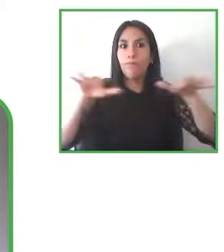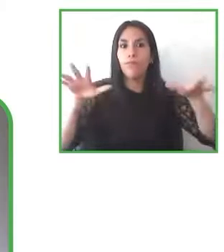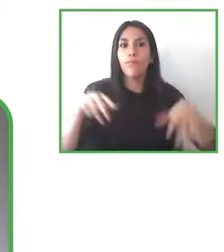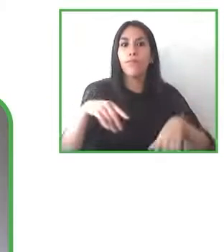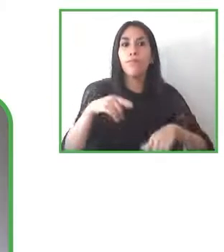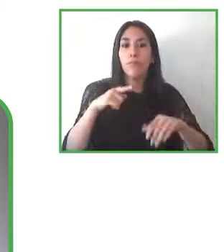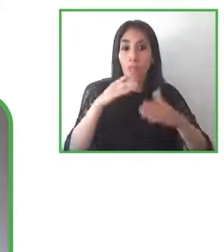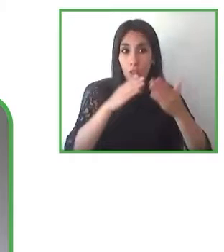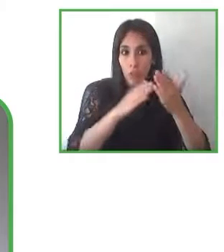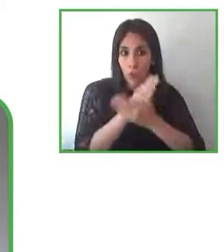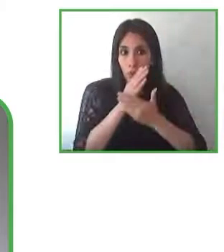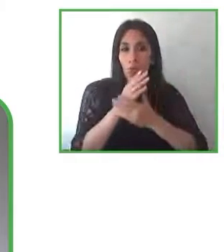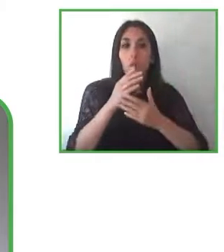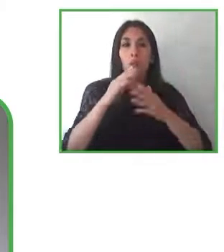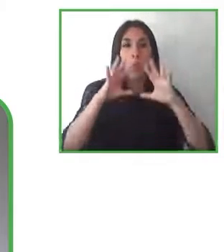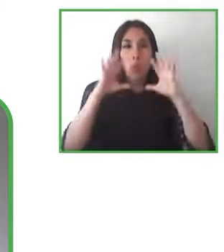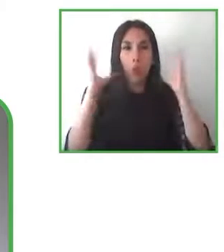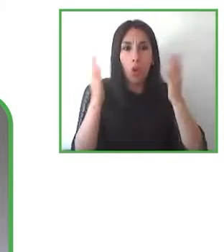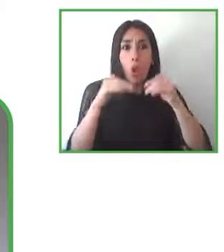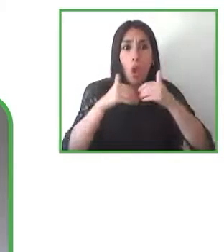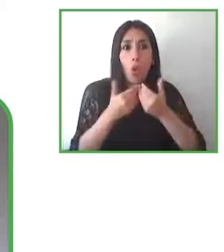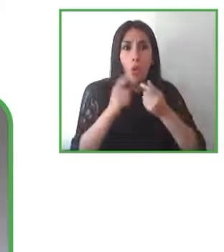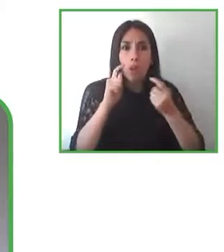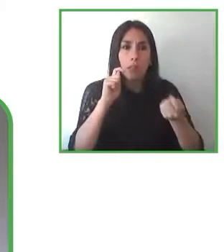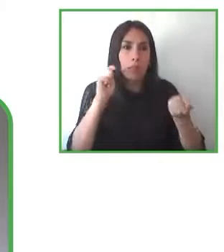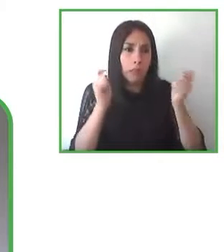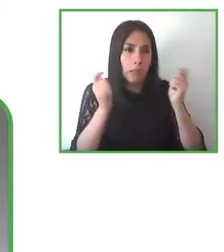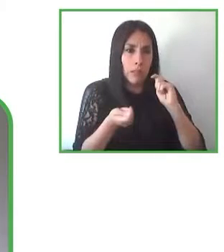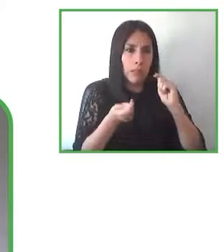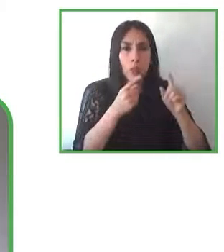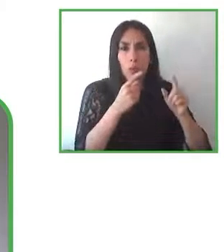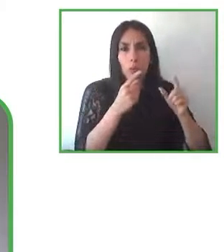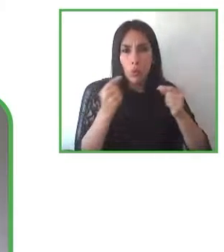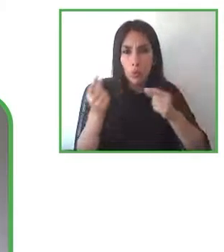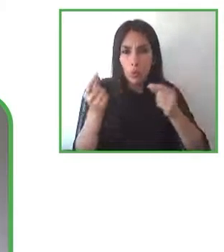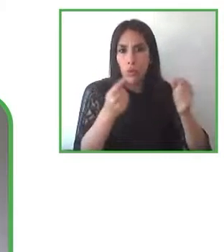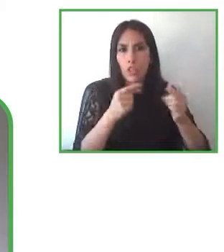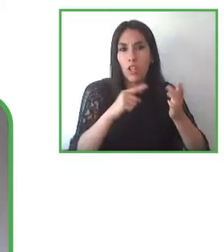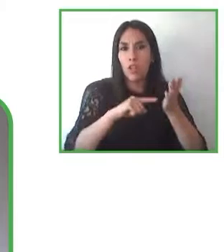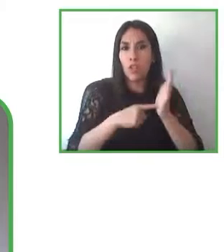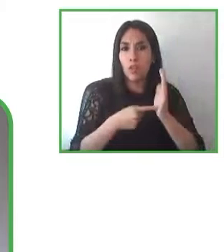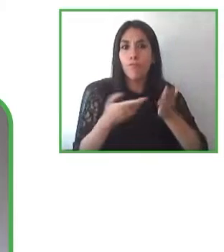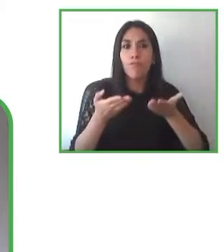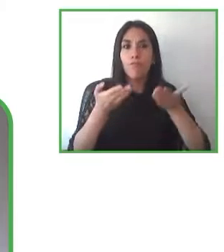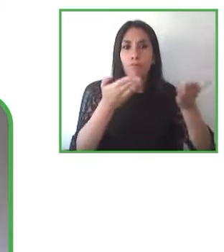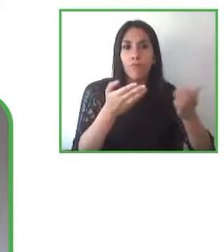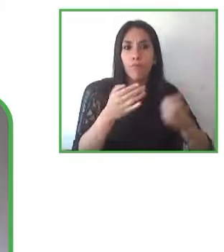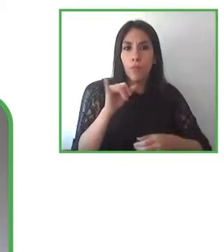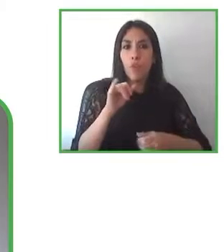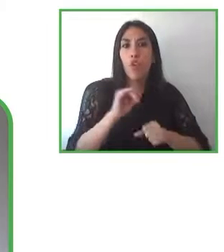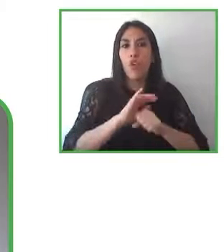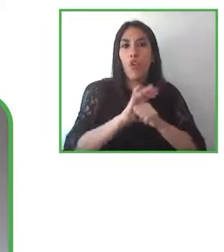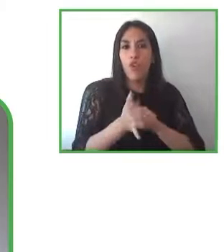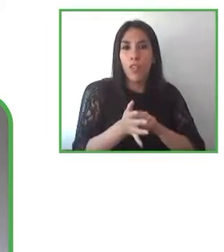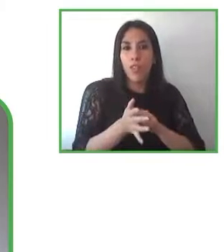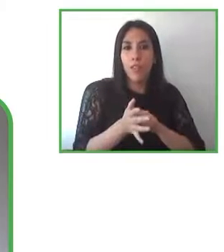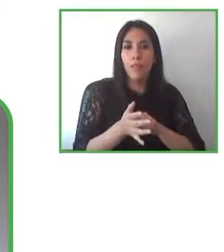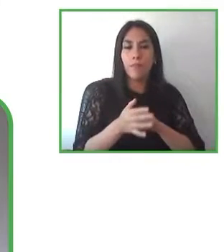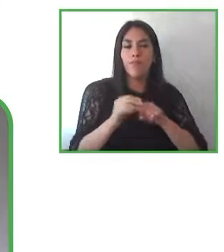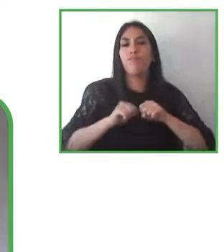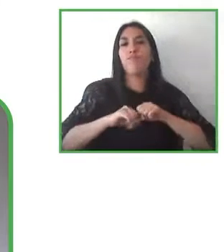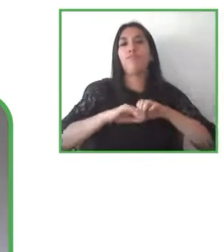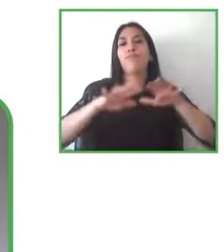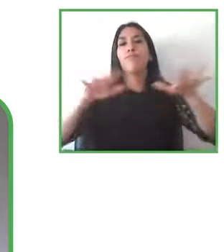tecnologías lo que nos ha ido aportando la misma pandemia cómo abrir una ventana diferente a todo lo que era accesibilidad